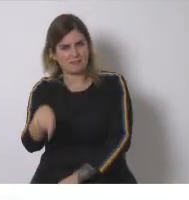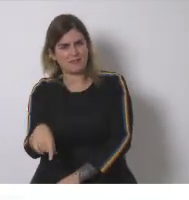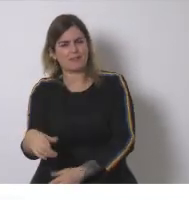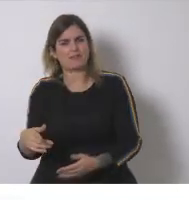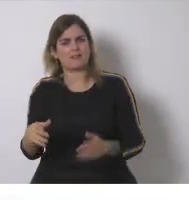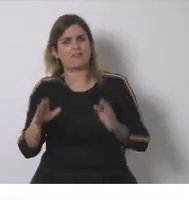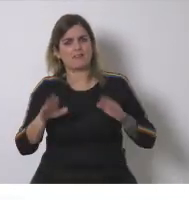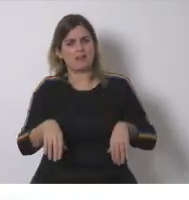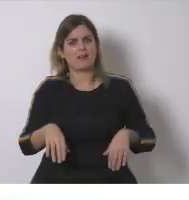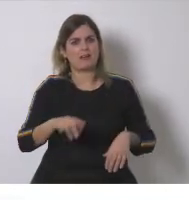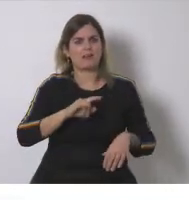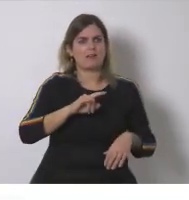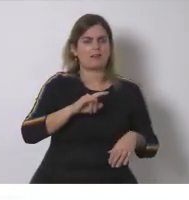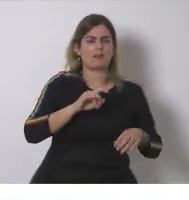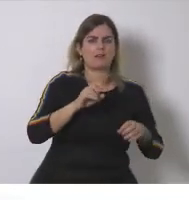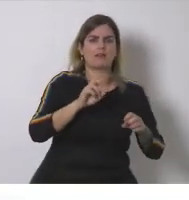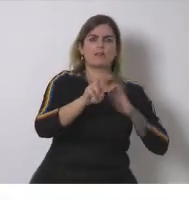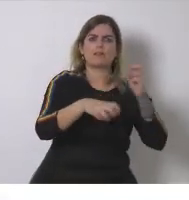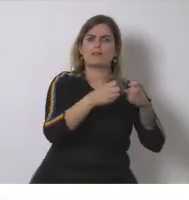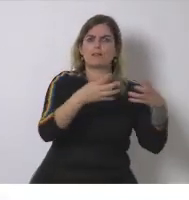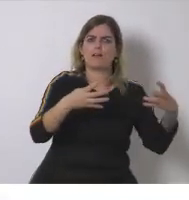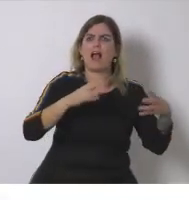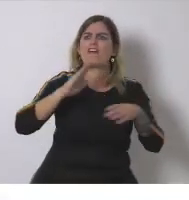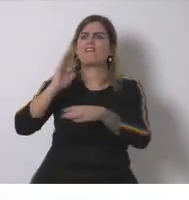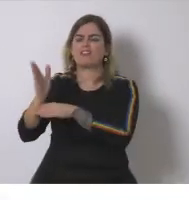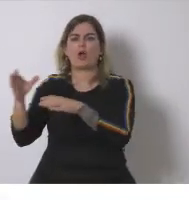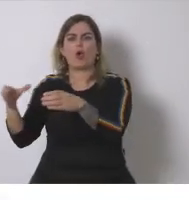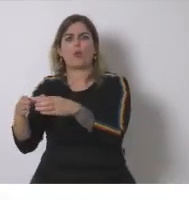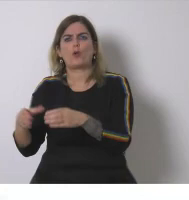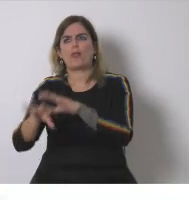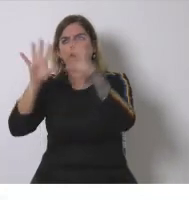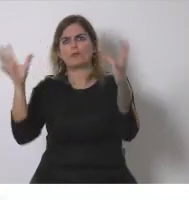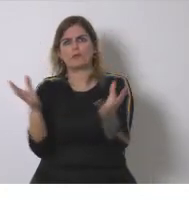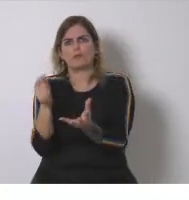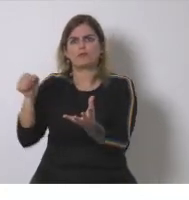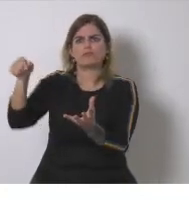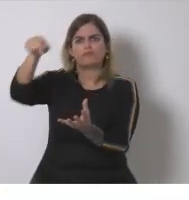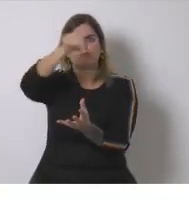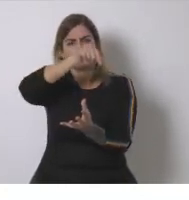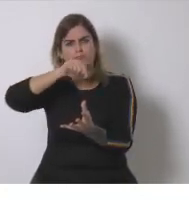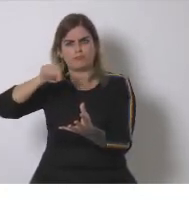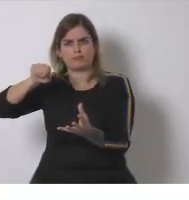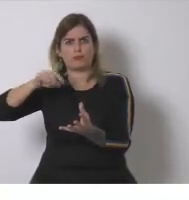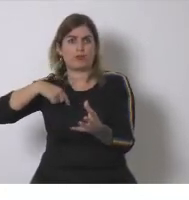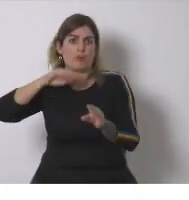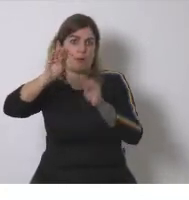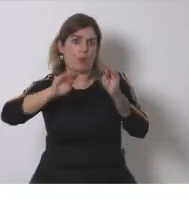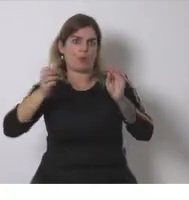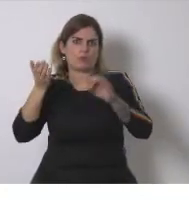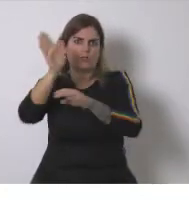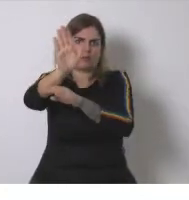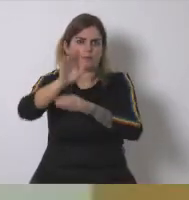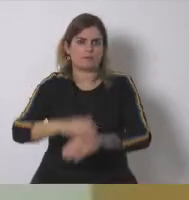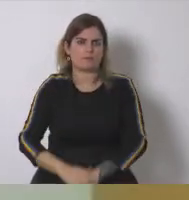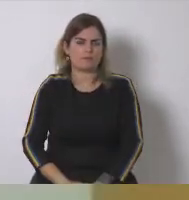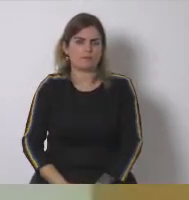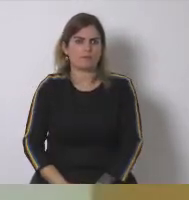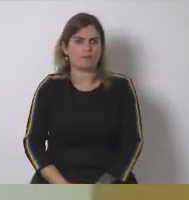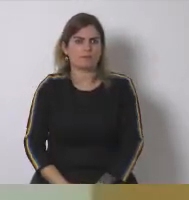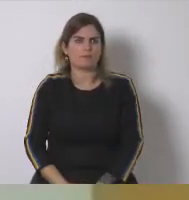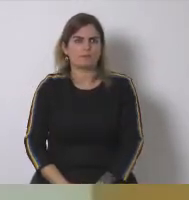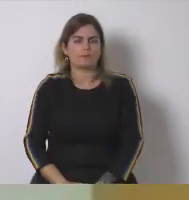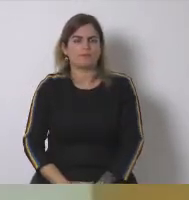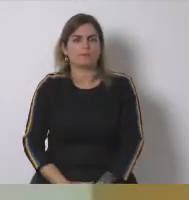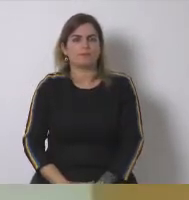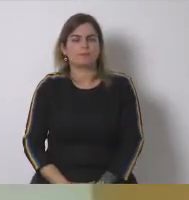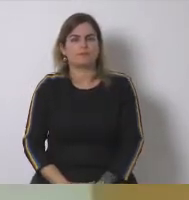cargando el medio ambiente y estamos afectando a otras comunidades incluso de otros países del mundo estas son